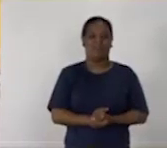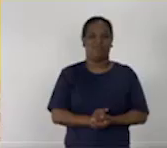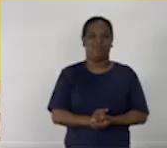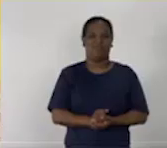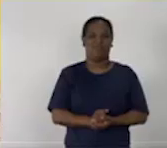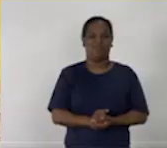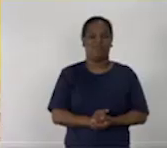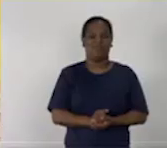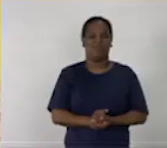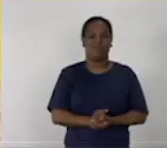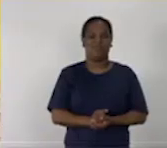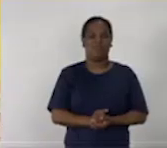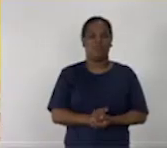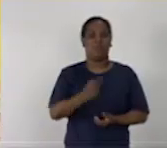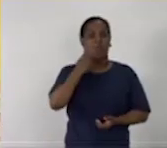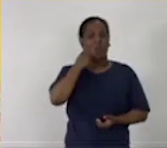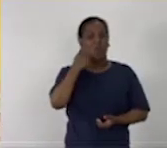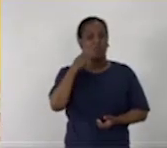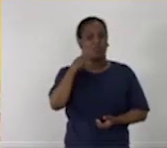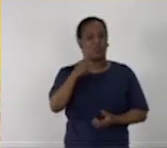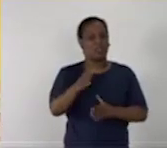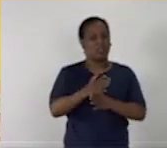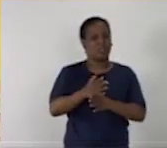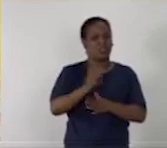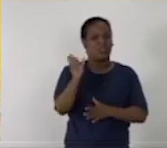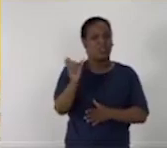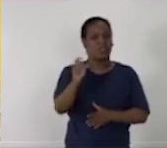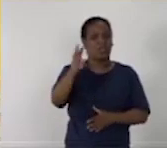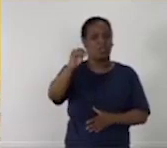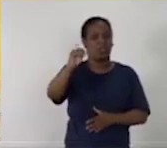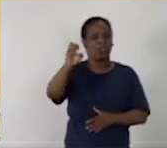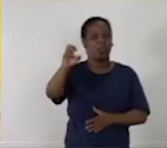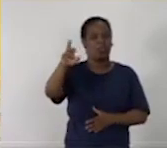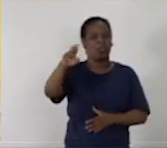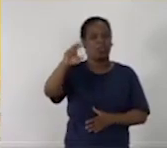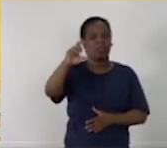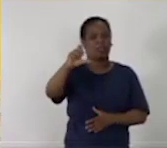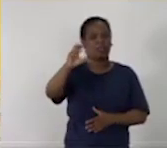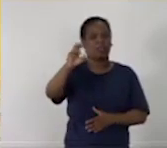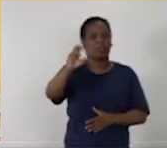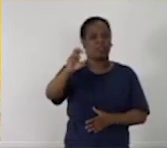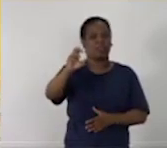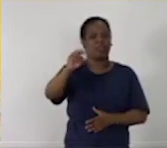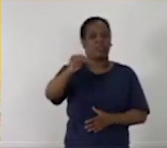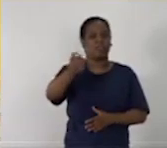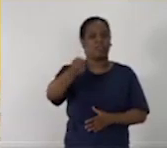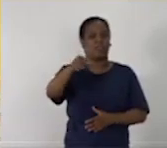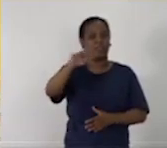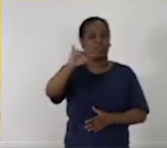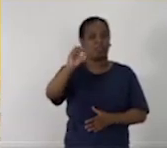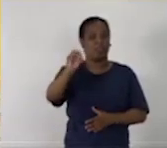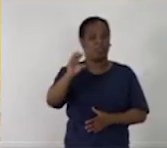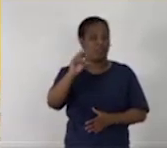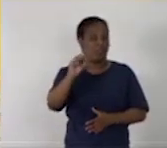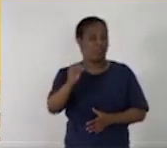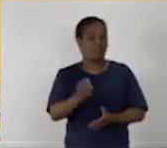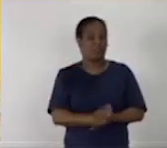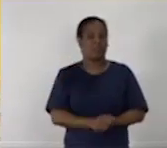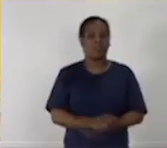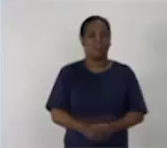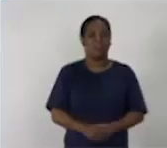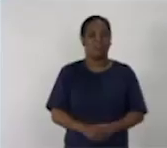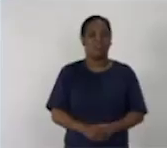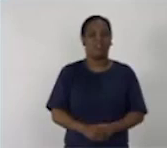A propósito, ¿conocen ustedes el significado de la palabra mercenario? ¿Les digo?